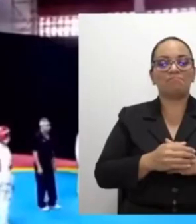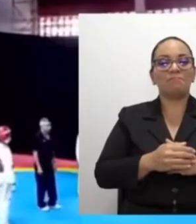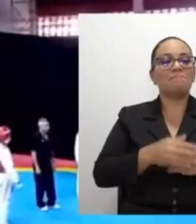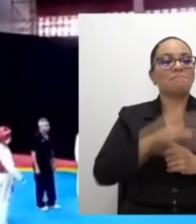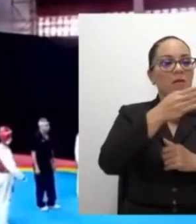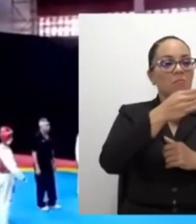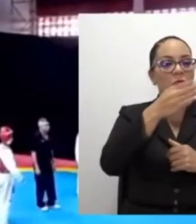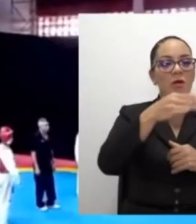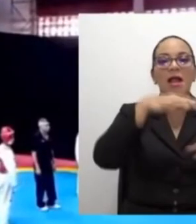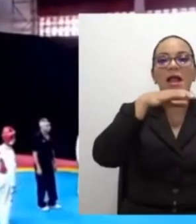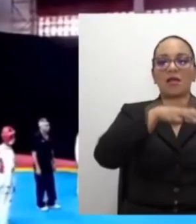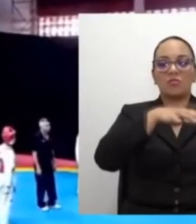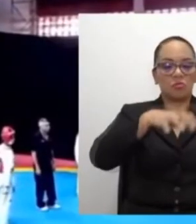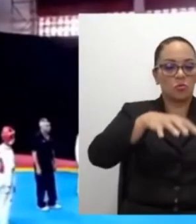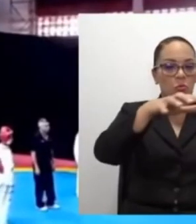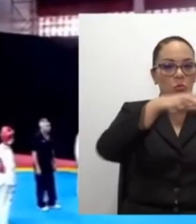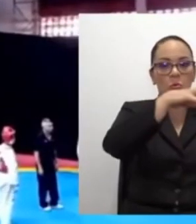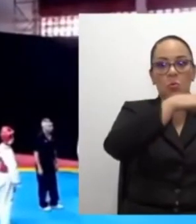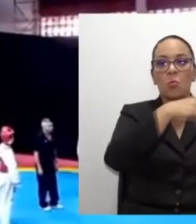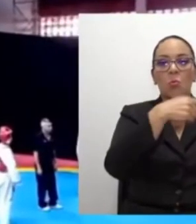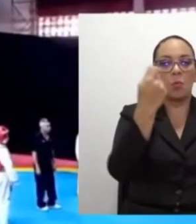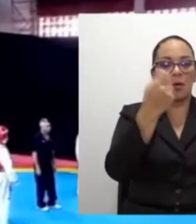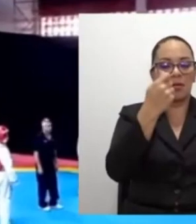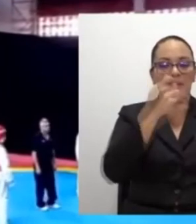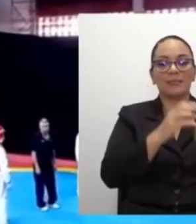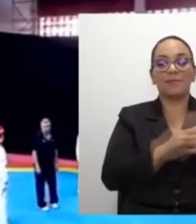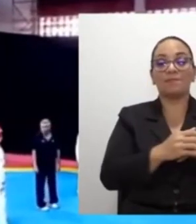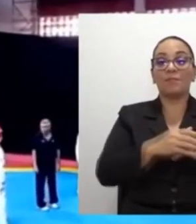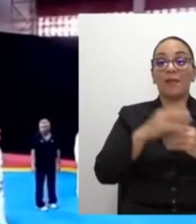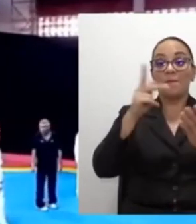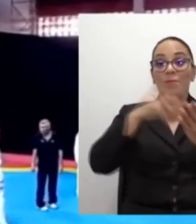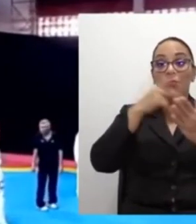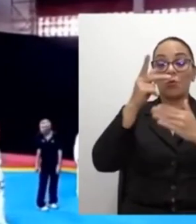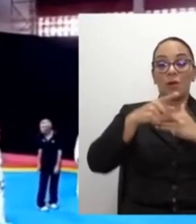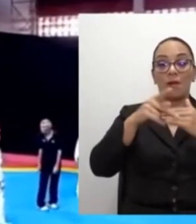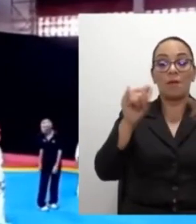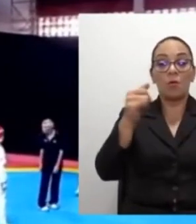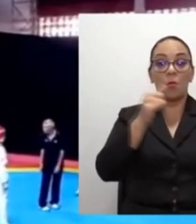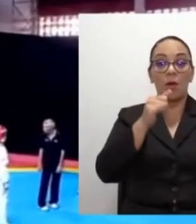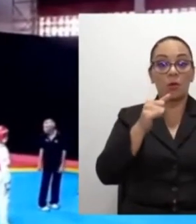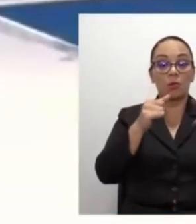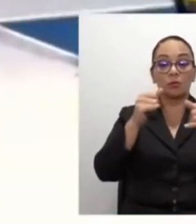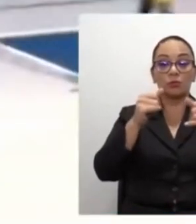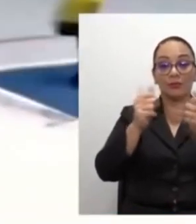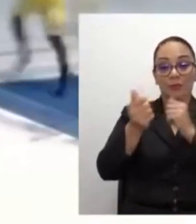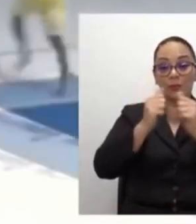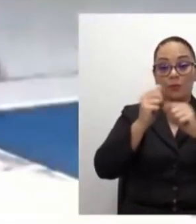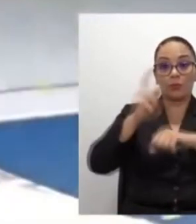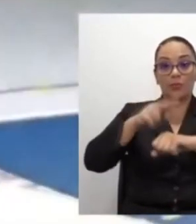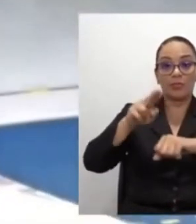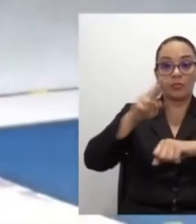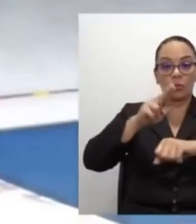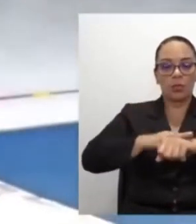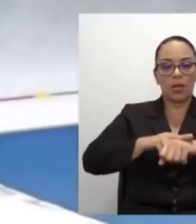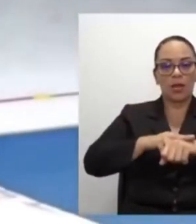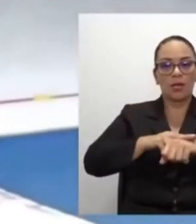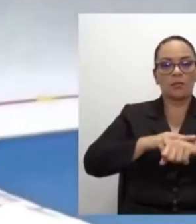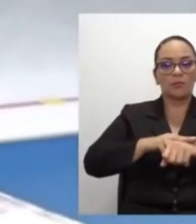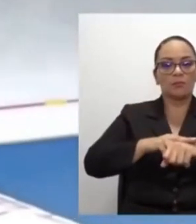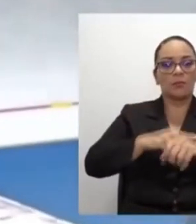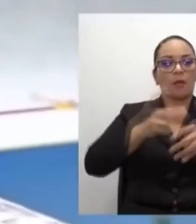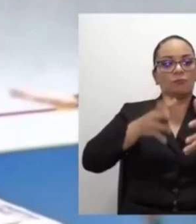a nuestros atletas y delegaciones deportivas. Para los Juegos Nacionales de julio se realizaron mejoras de